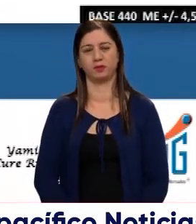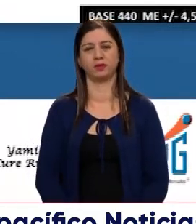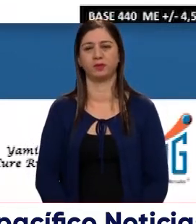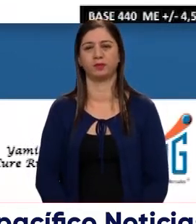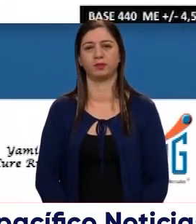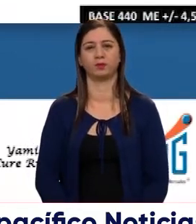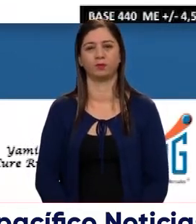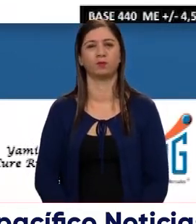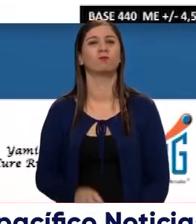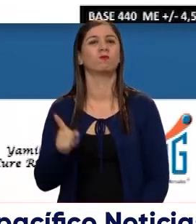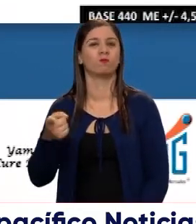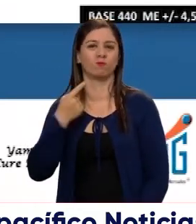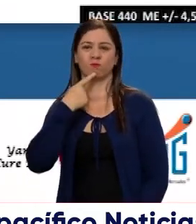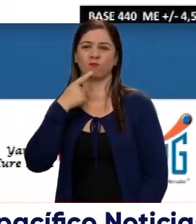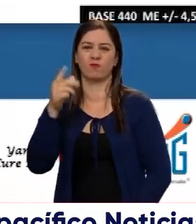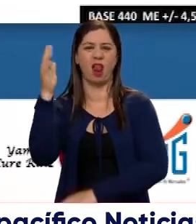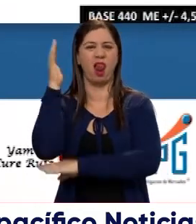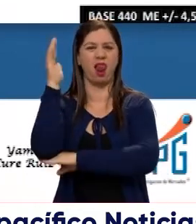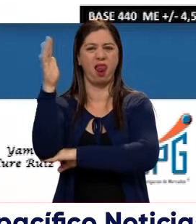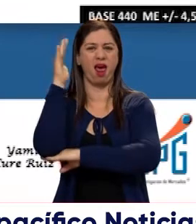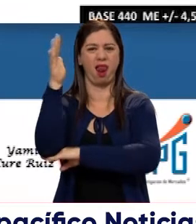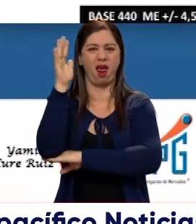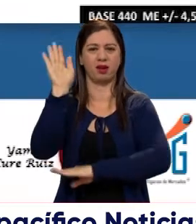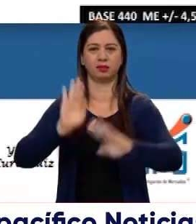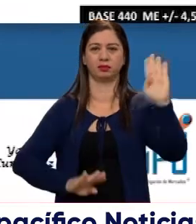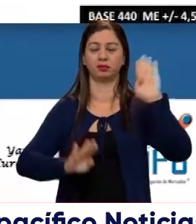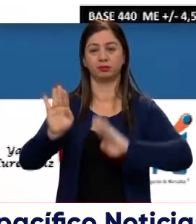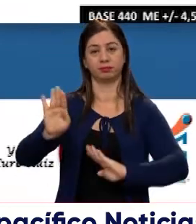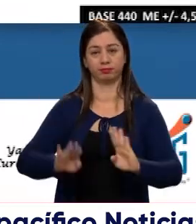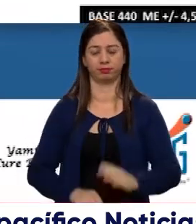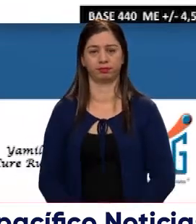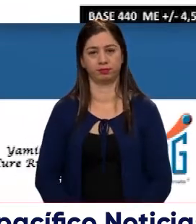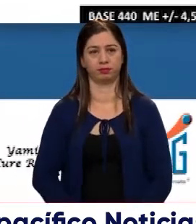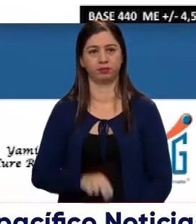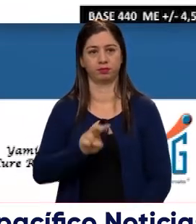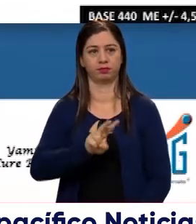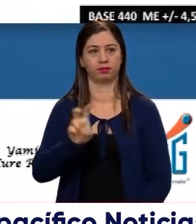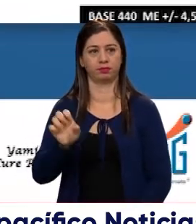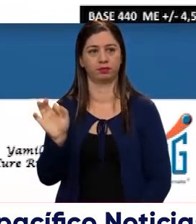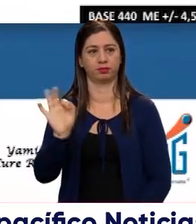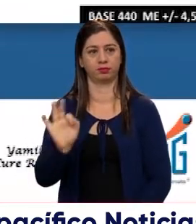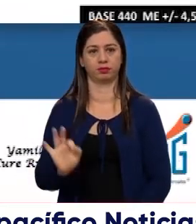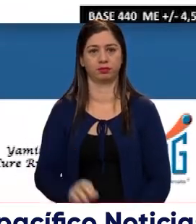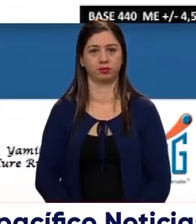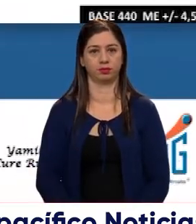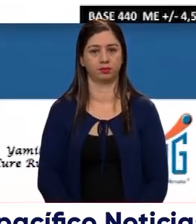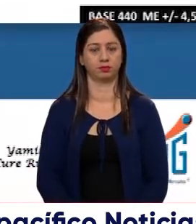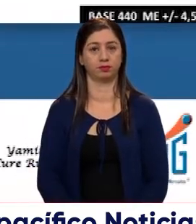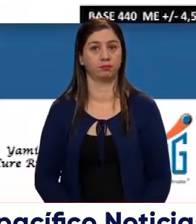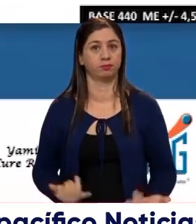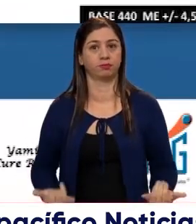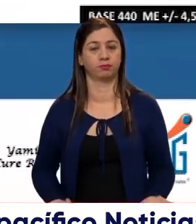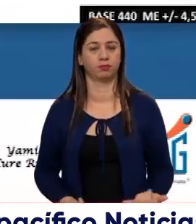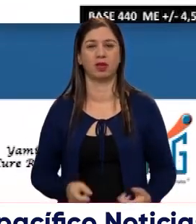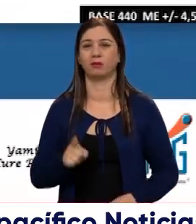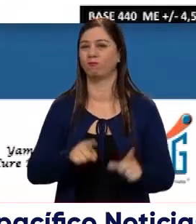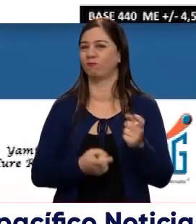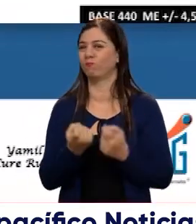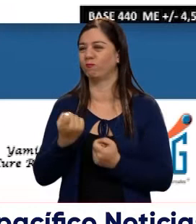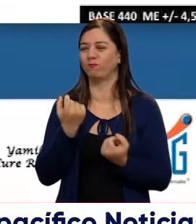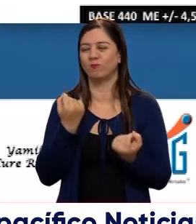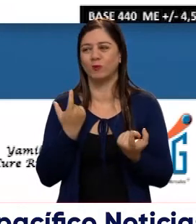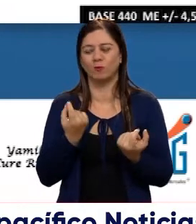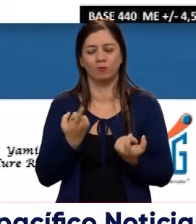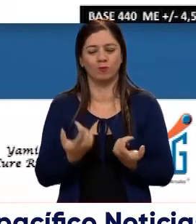por las declaraciones de los candidatos, el 27,94%. Ahora, quienes aún no tienen claro su